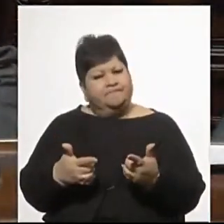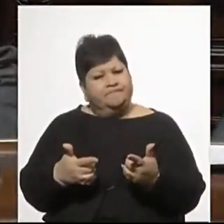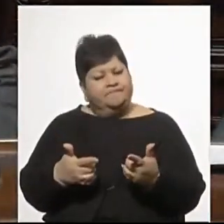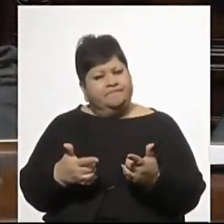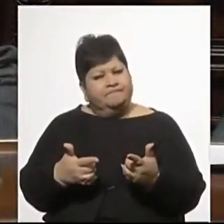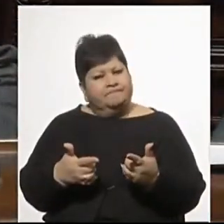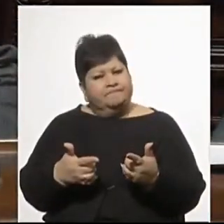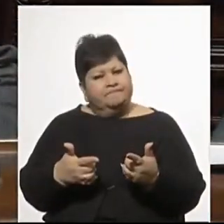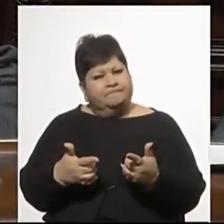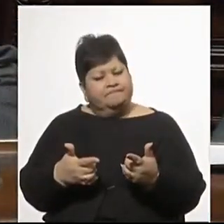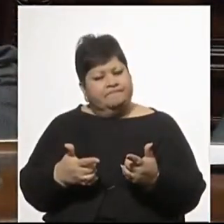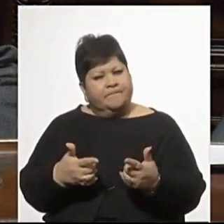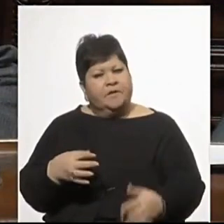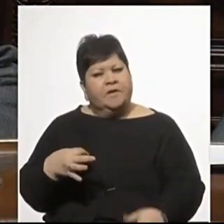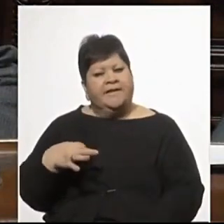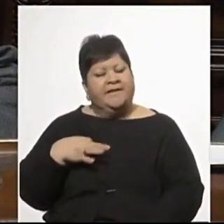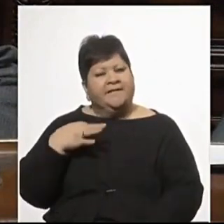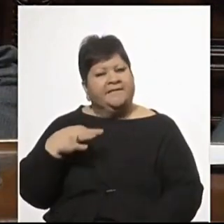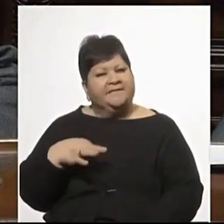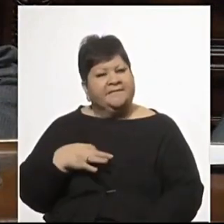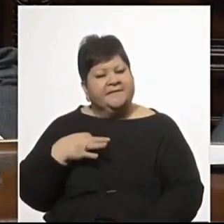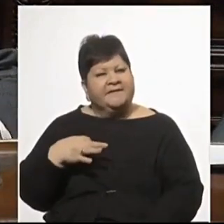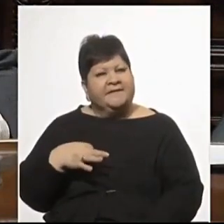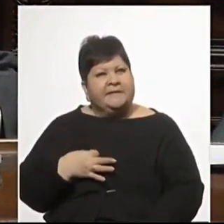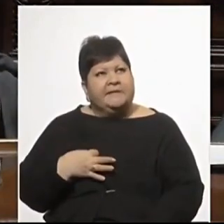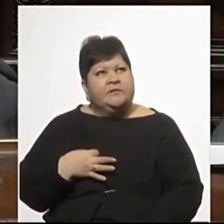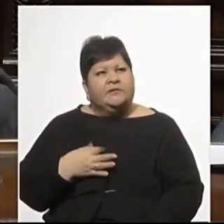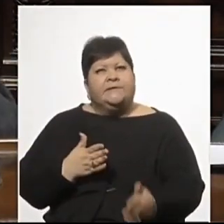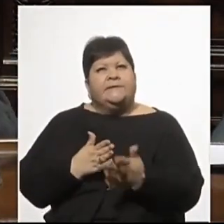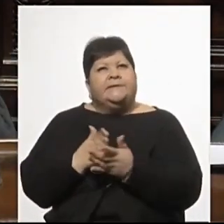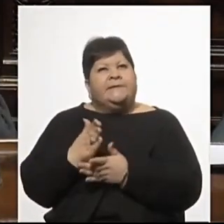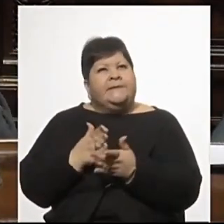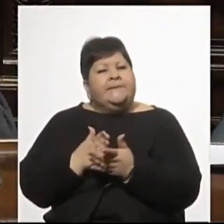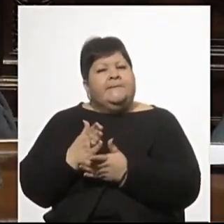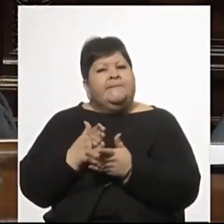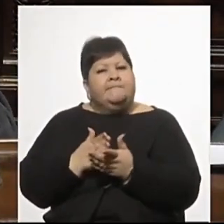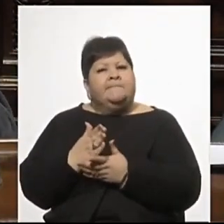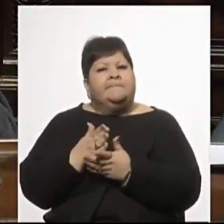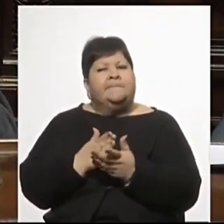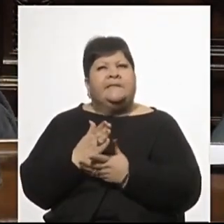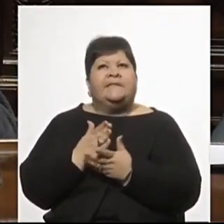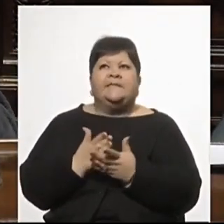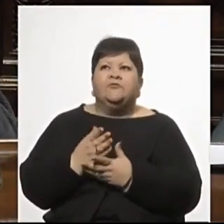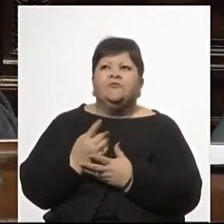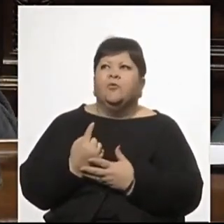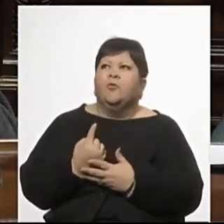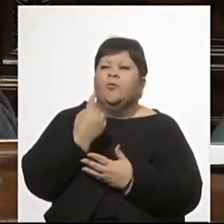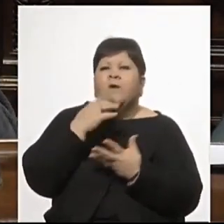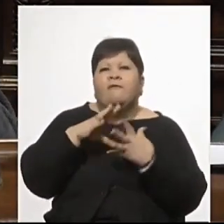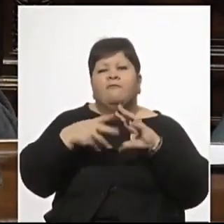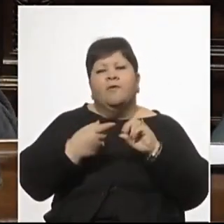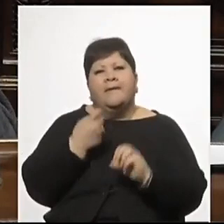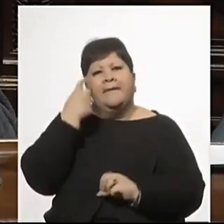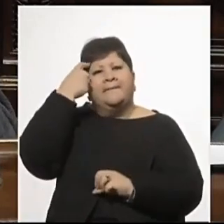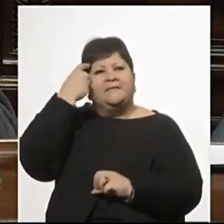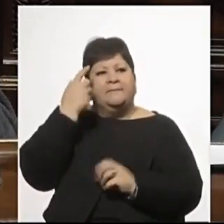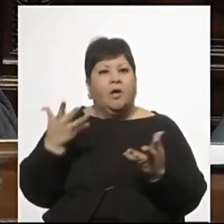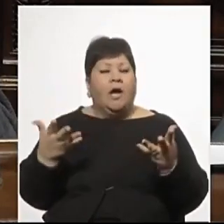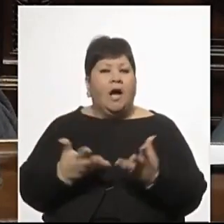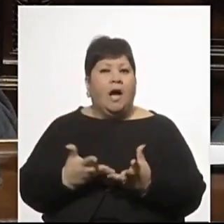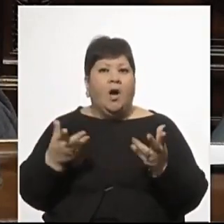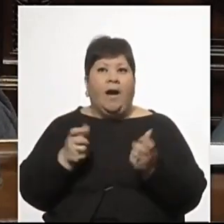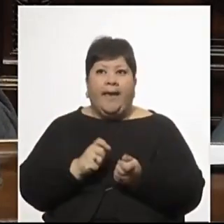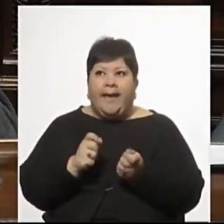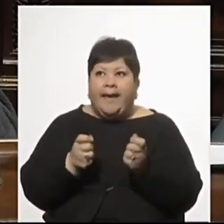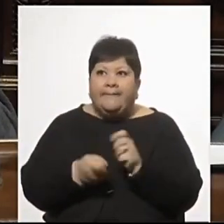He vivido con una definición y me cambiaron toda la letra ahora. Este problema lo tienen las nuevas